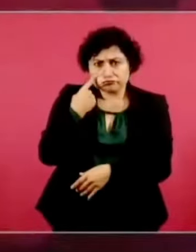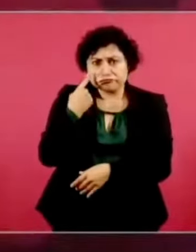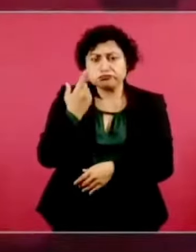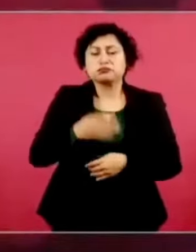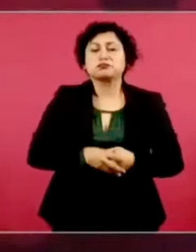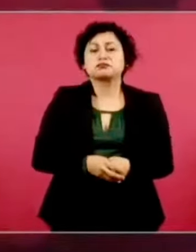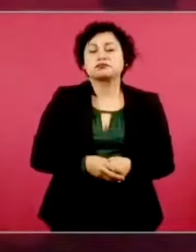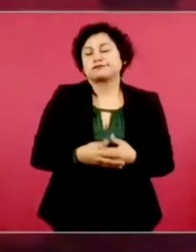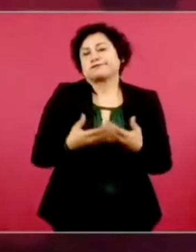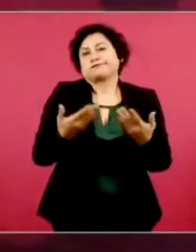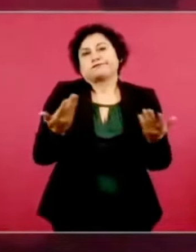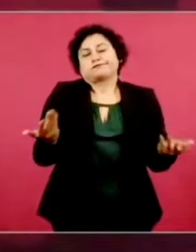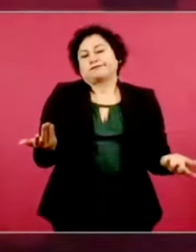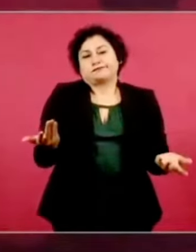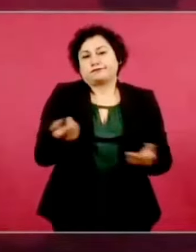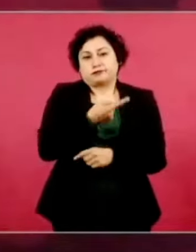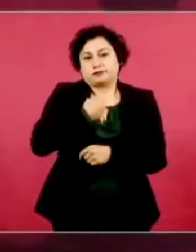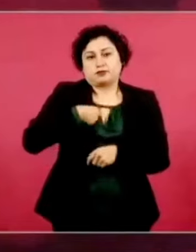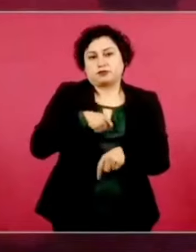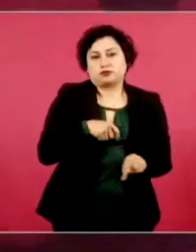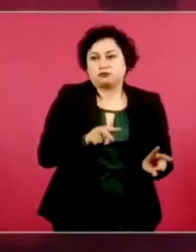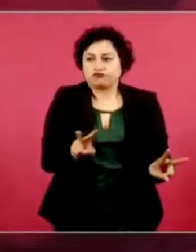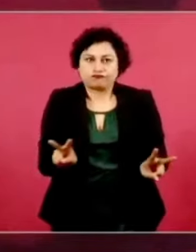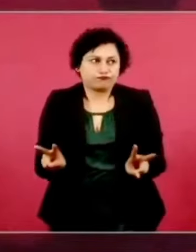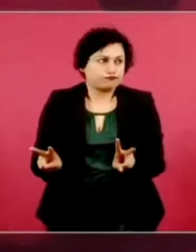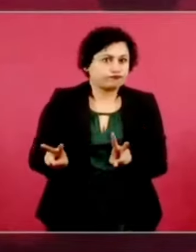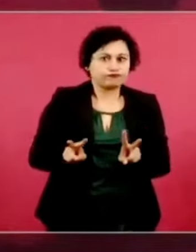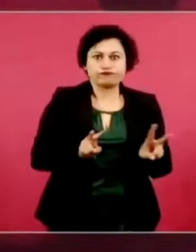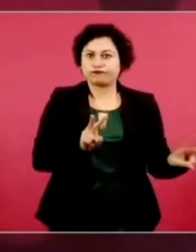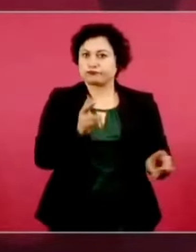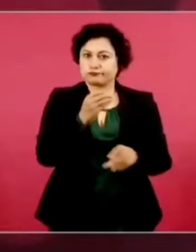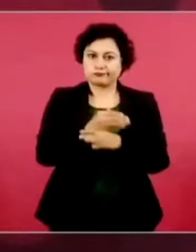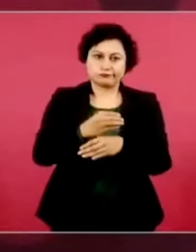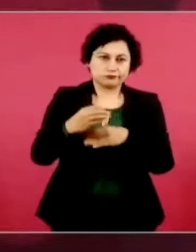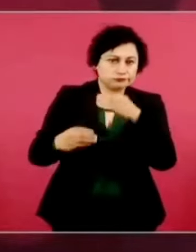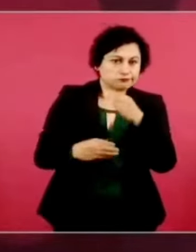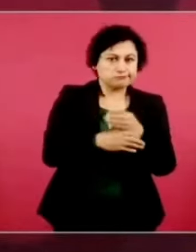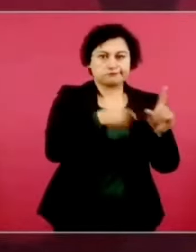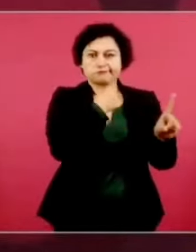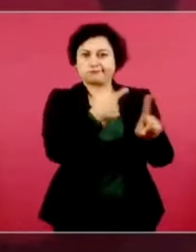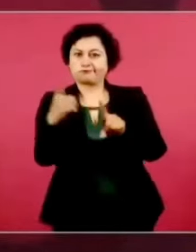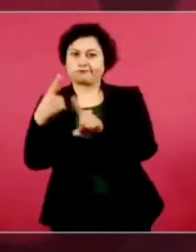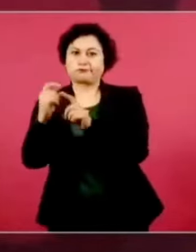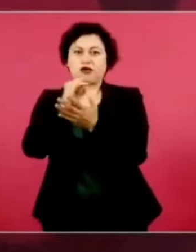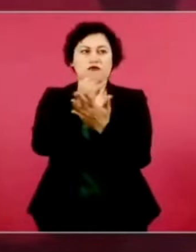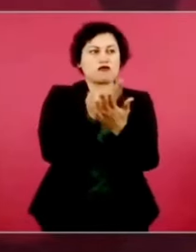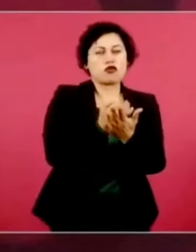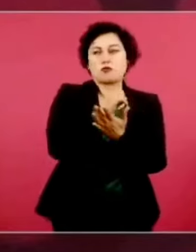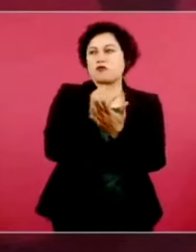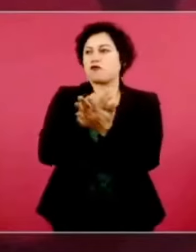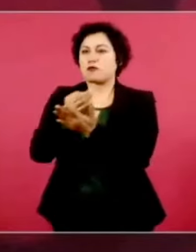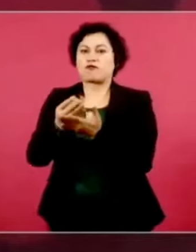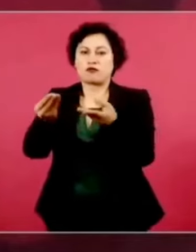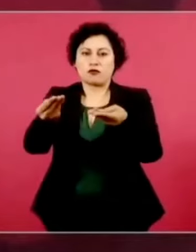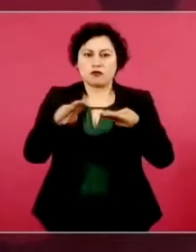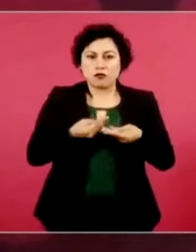andamos pendientes de todo y nos informan de todo. Viene la gente,